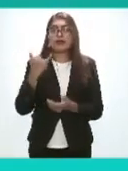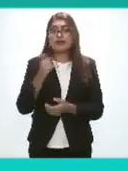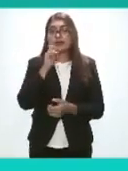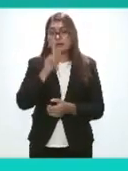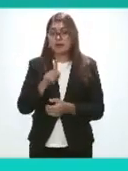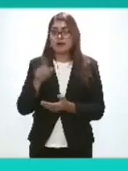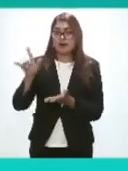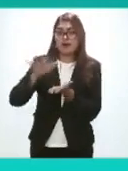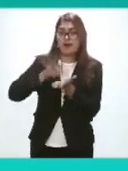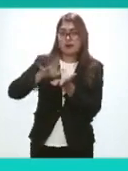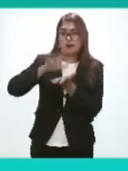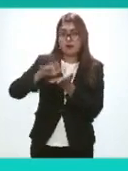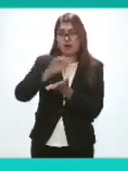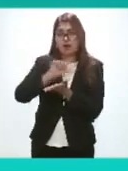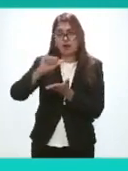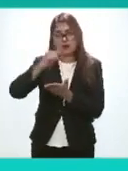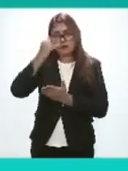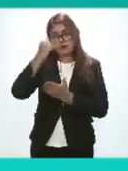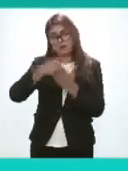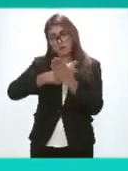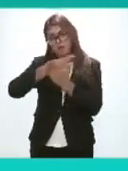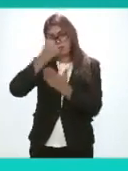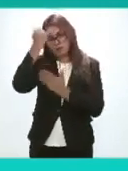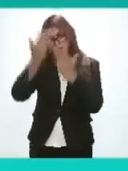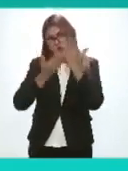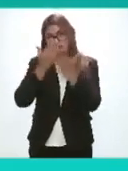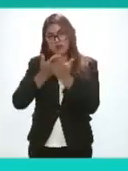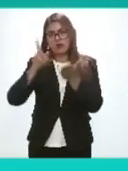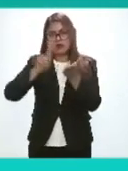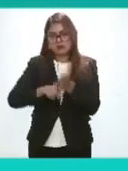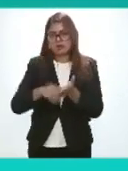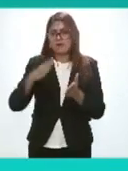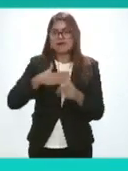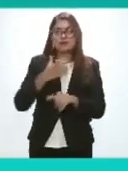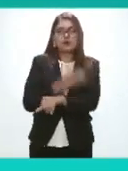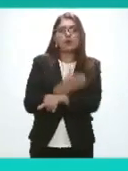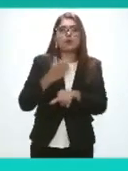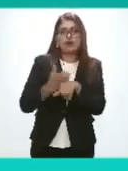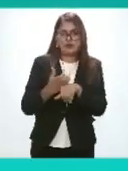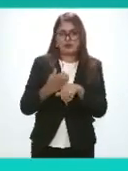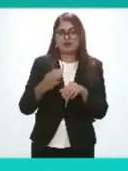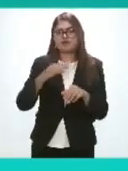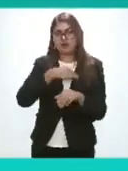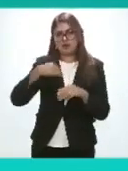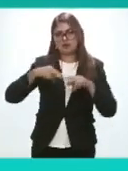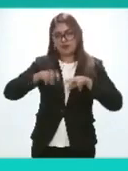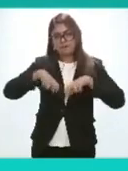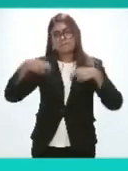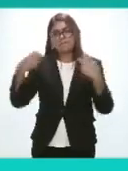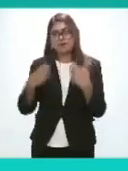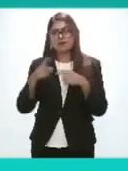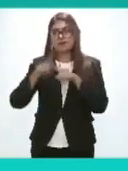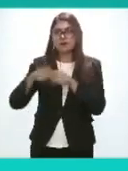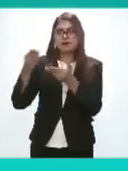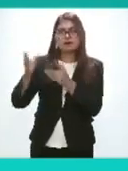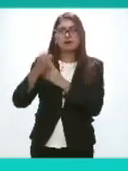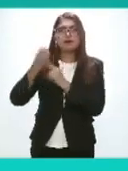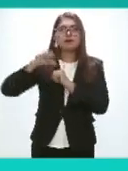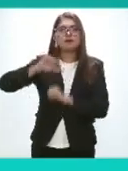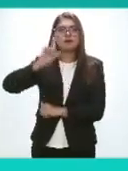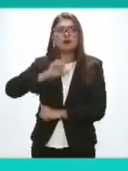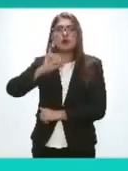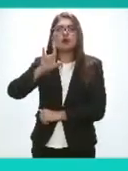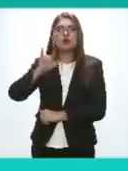que dieron este proyecto al interior del inay mis colegas integrantes del plen la comisionada julieta del río como